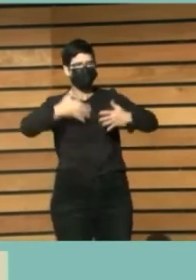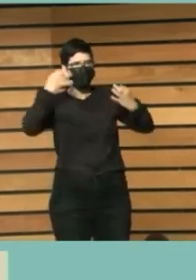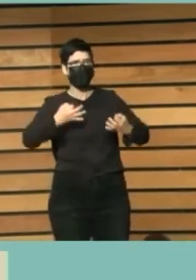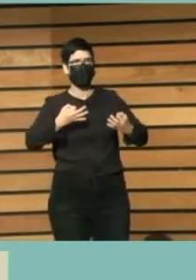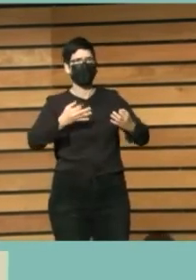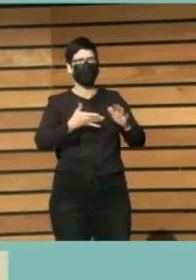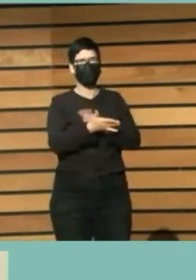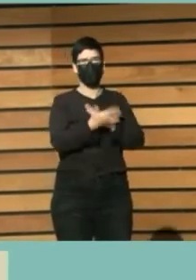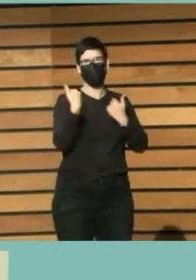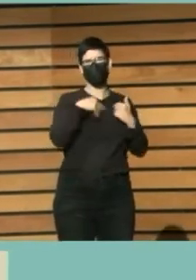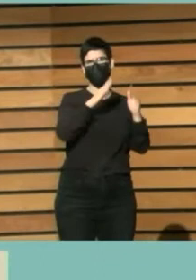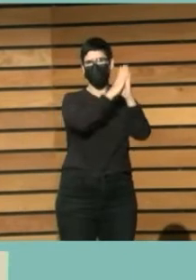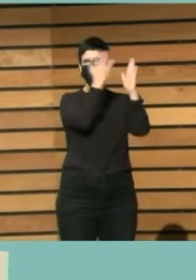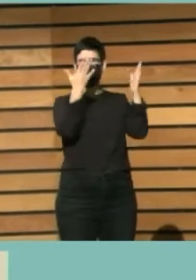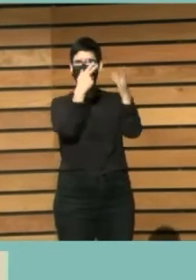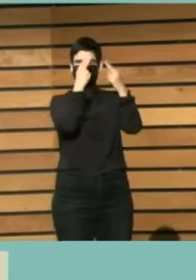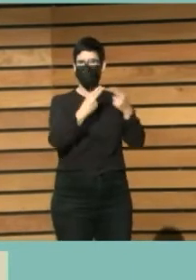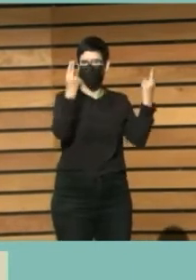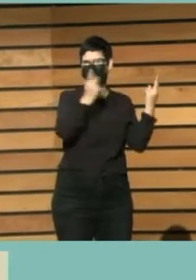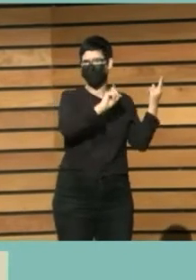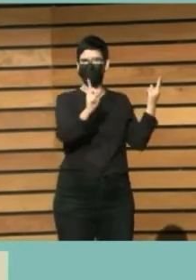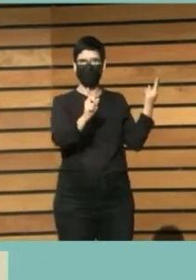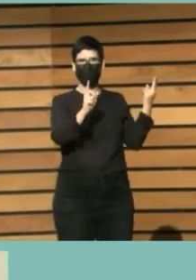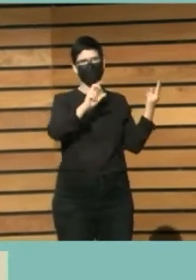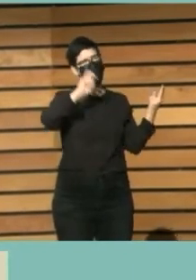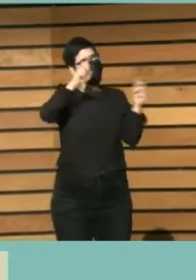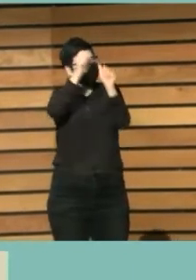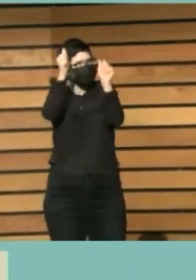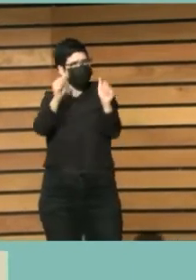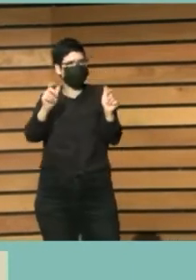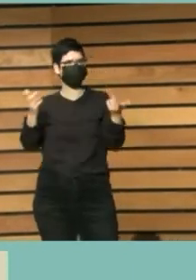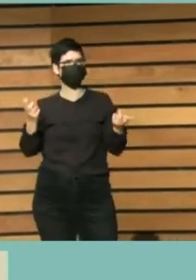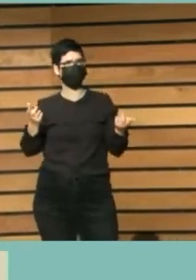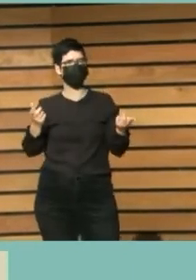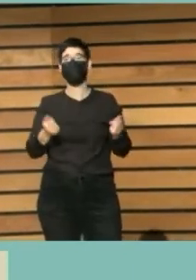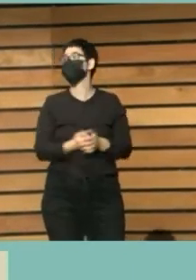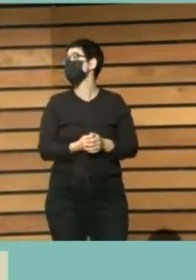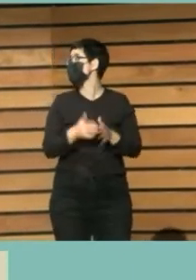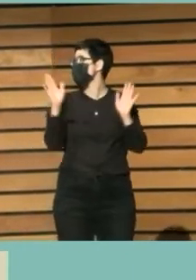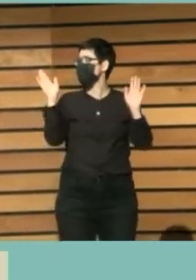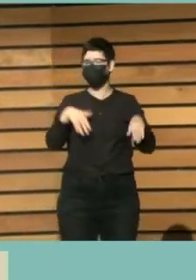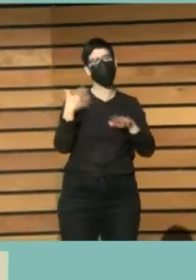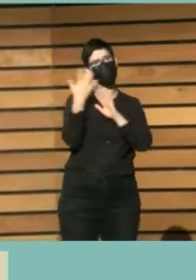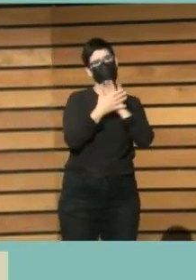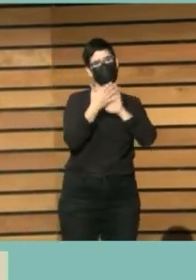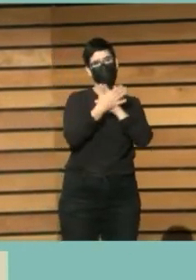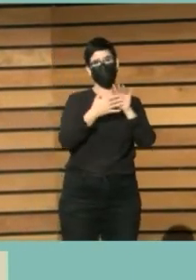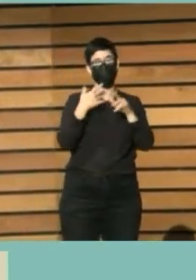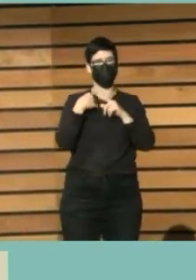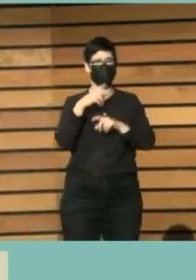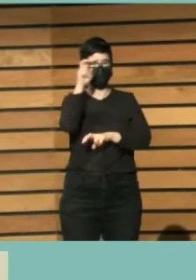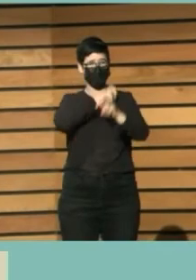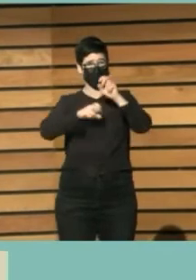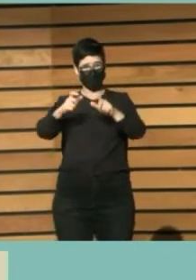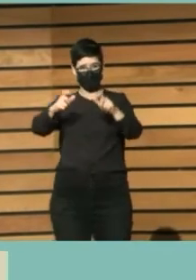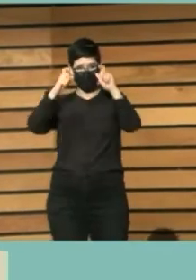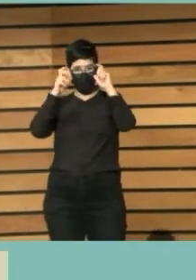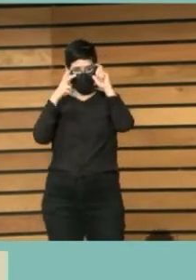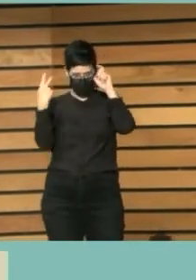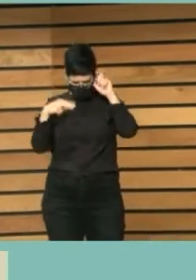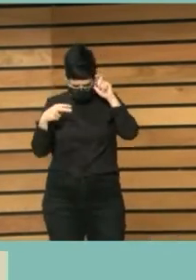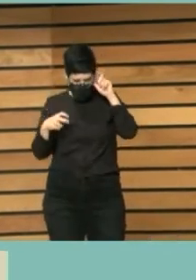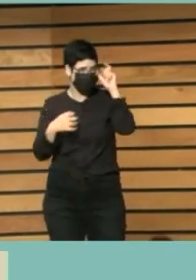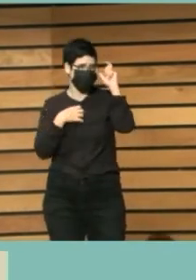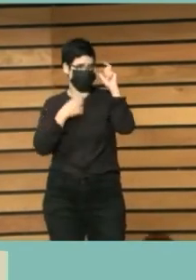¿no? Y al final, nosotros acabamos diciendo que lo que queremos hacer es esto. Voy a buscar las gafas porque si tengo que leer no podré.